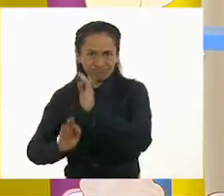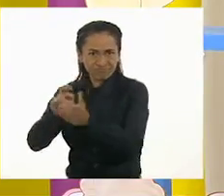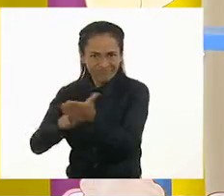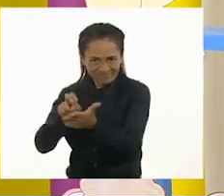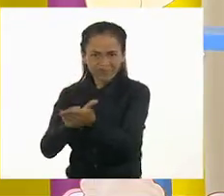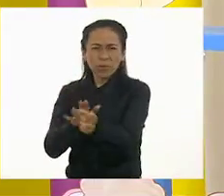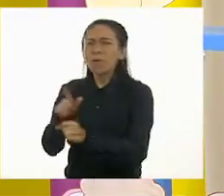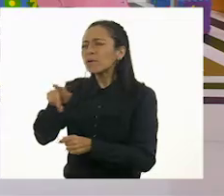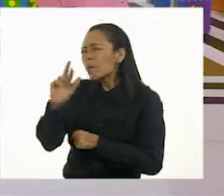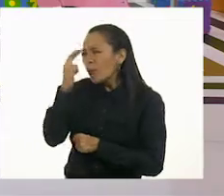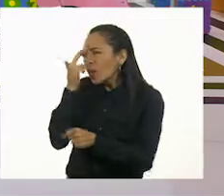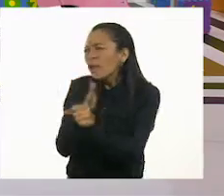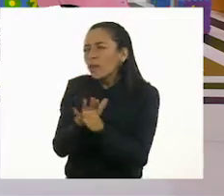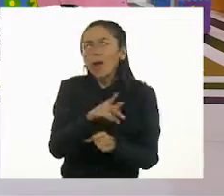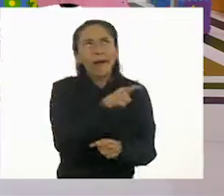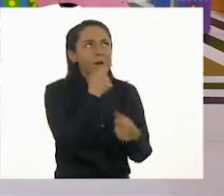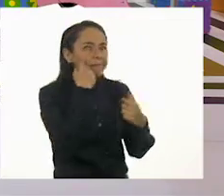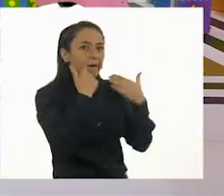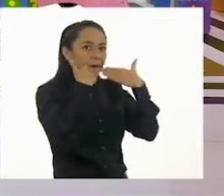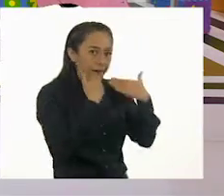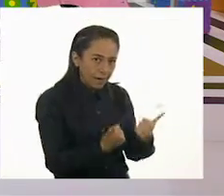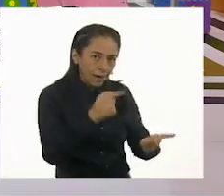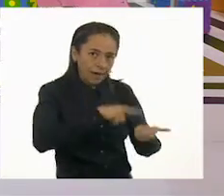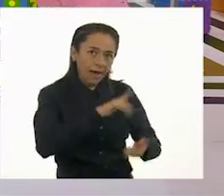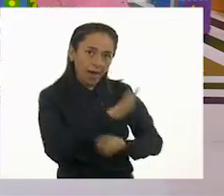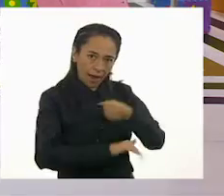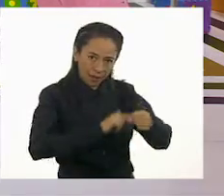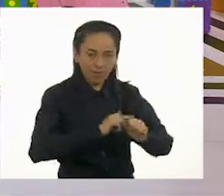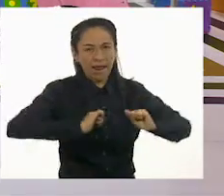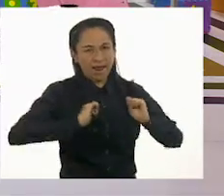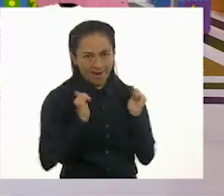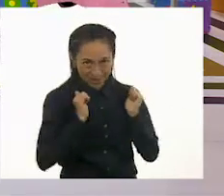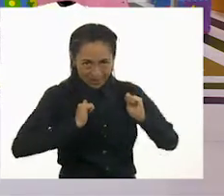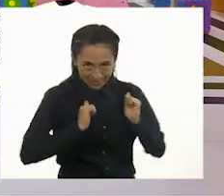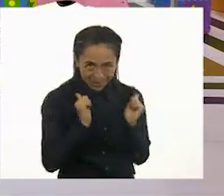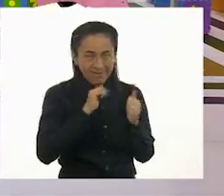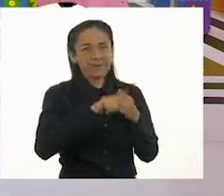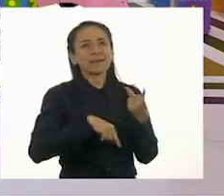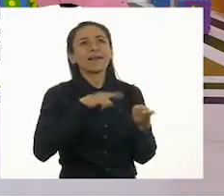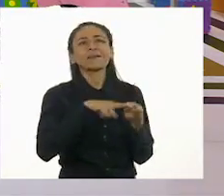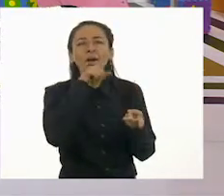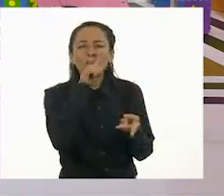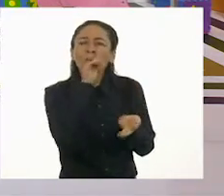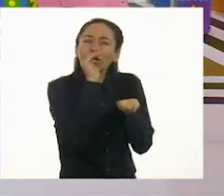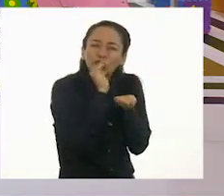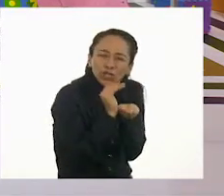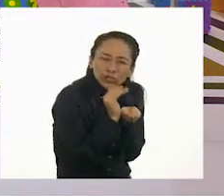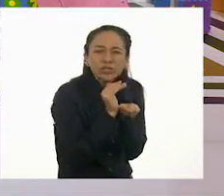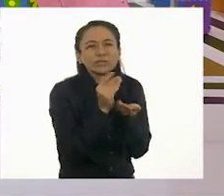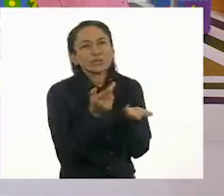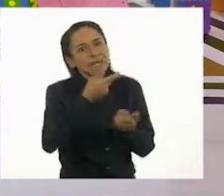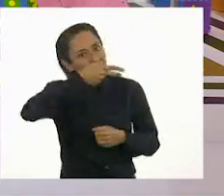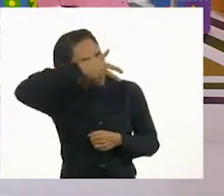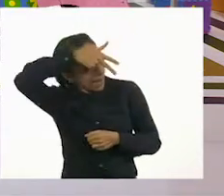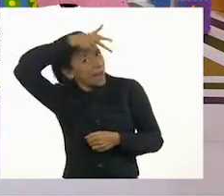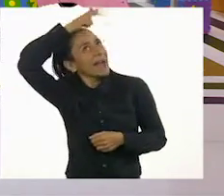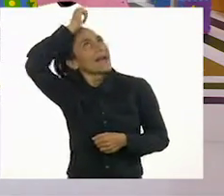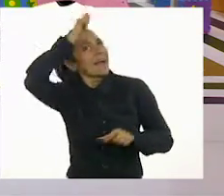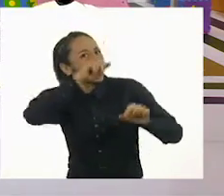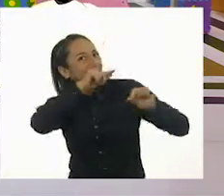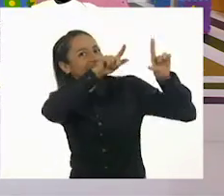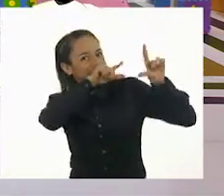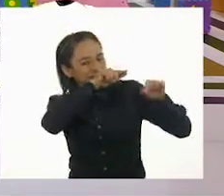las granjas suele haber gallinas, también pollitos, por supuesto el gallo, la vaca,